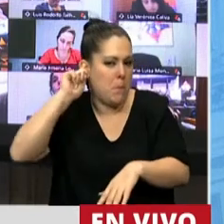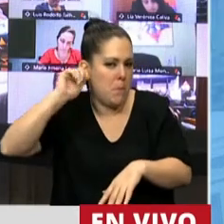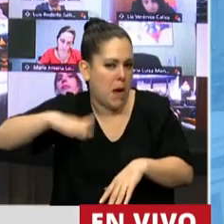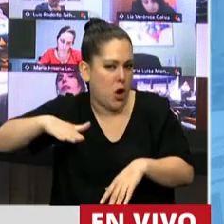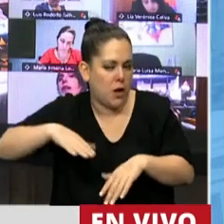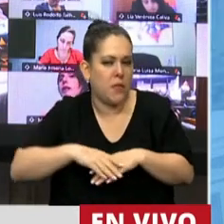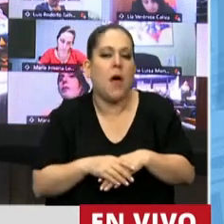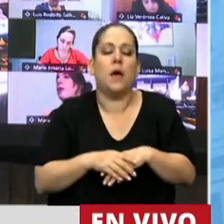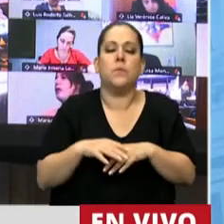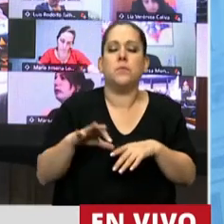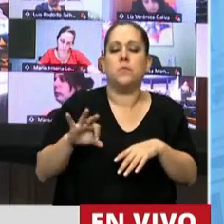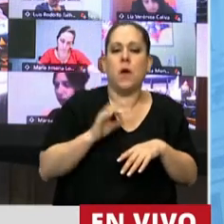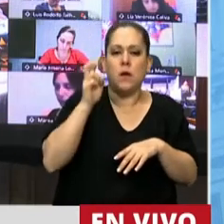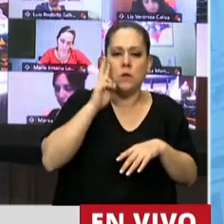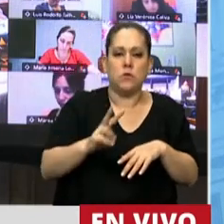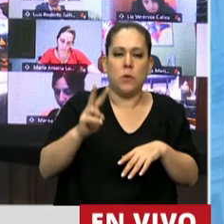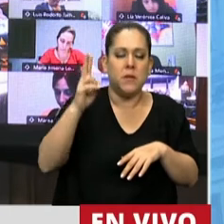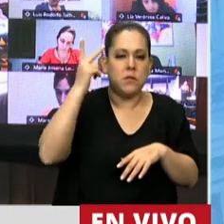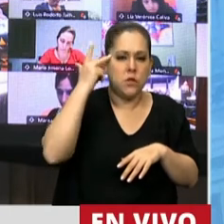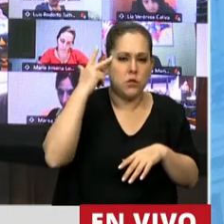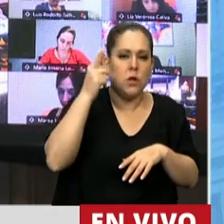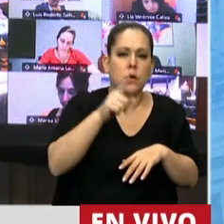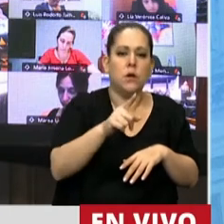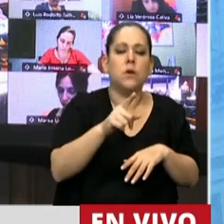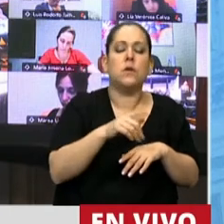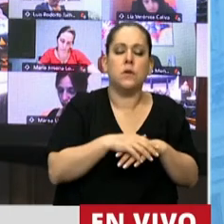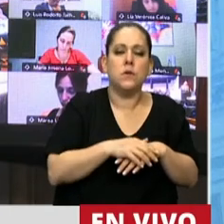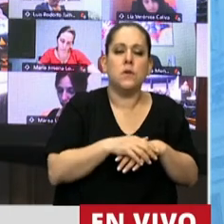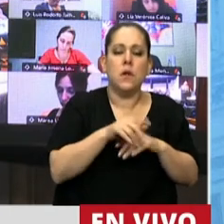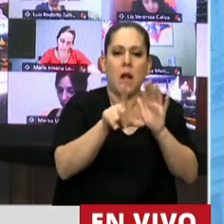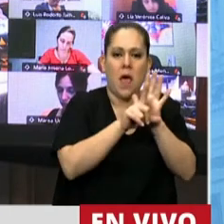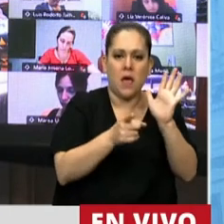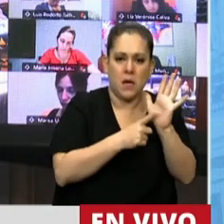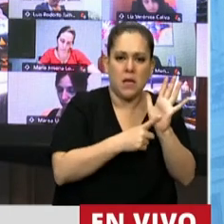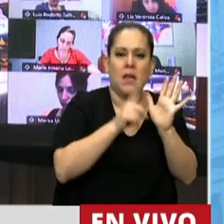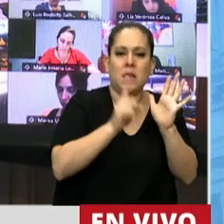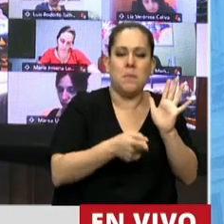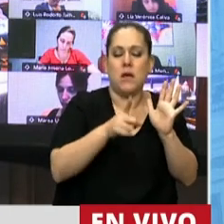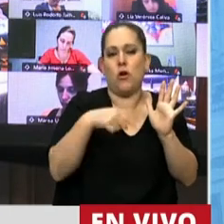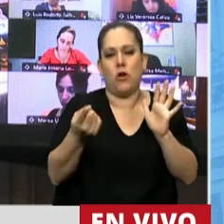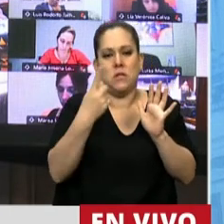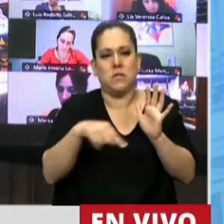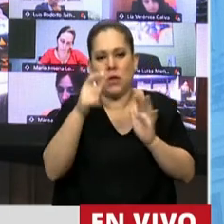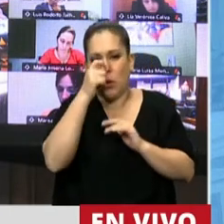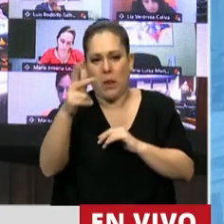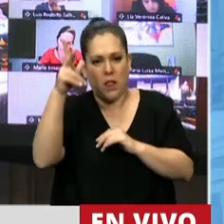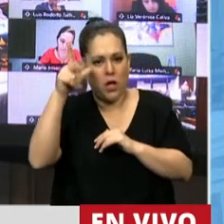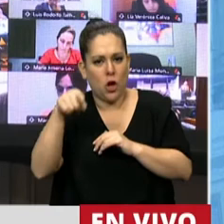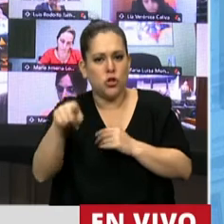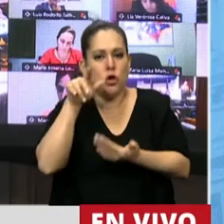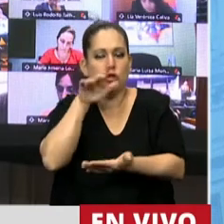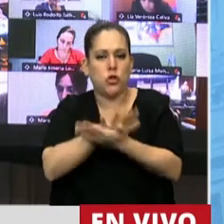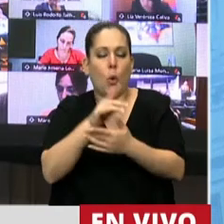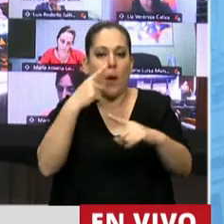aprobó la Ley 27.436 que sustituyó el artículo 128 del Código Penal que castiga la tenencia